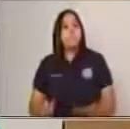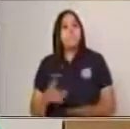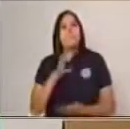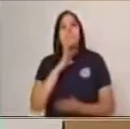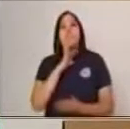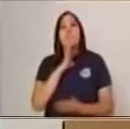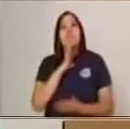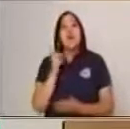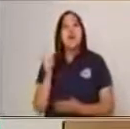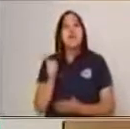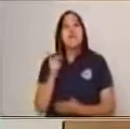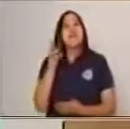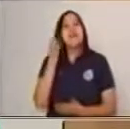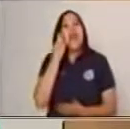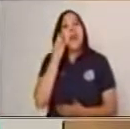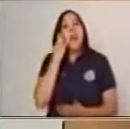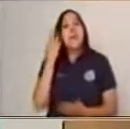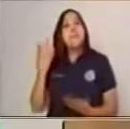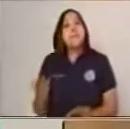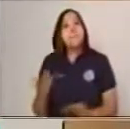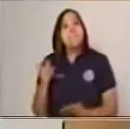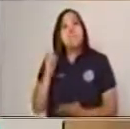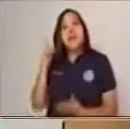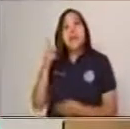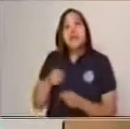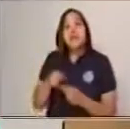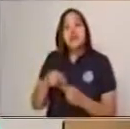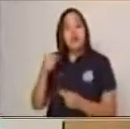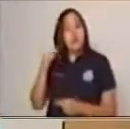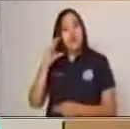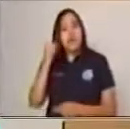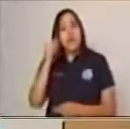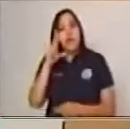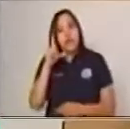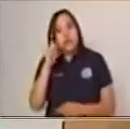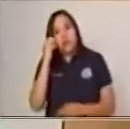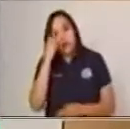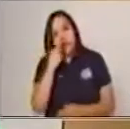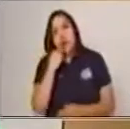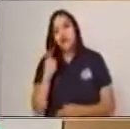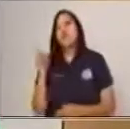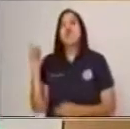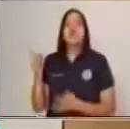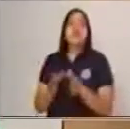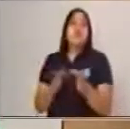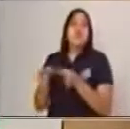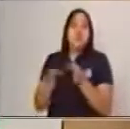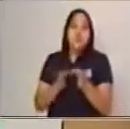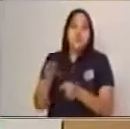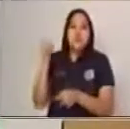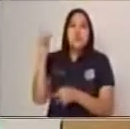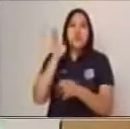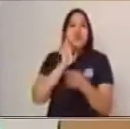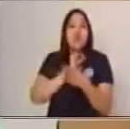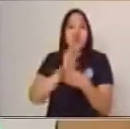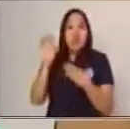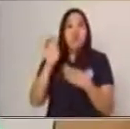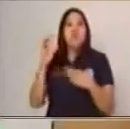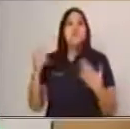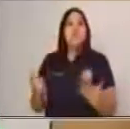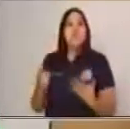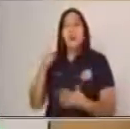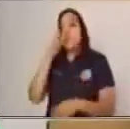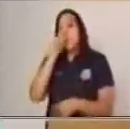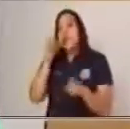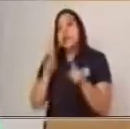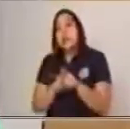del padre de Napoleón Bonaparte, que su nombre es Carlos Bonaparte, en el cual nos explica su profesión y además nos